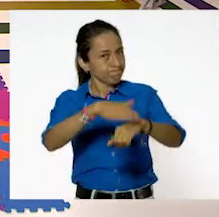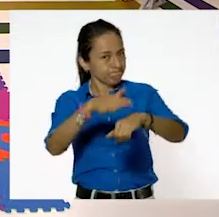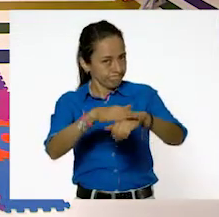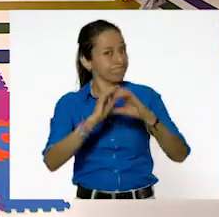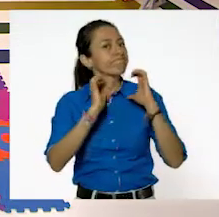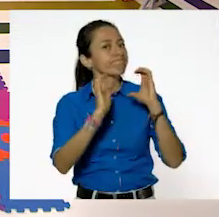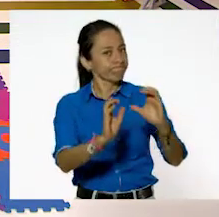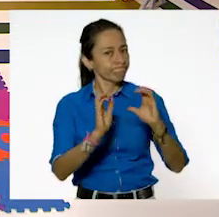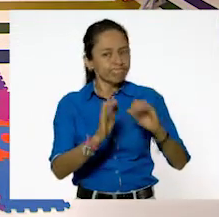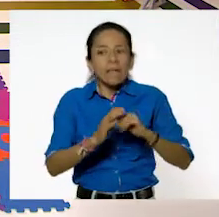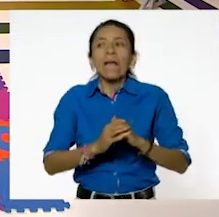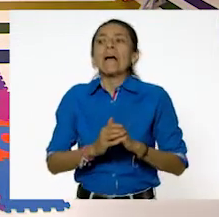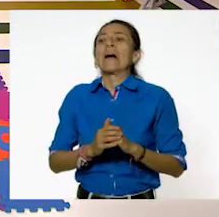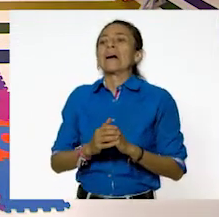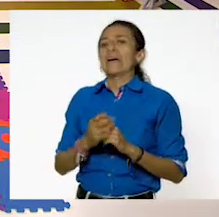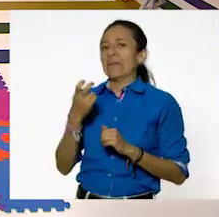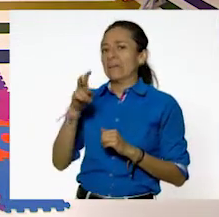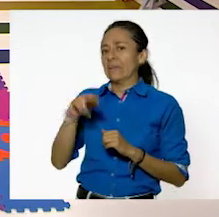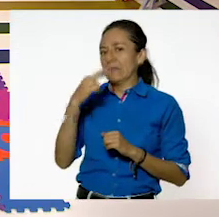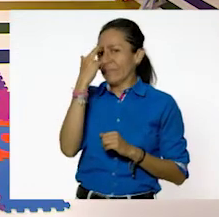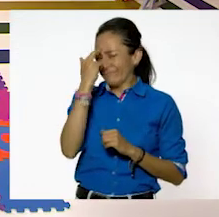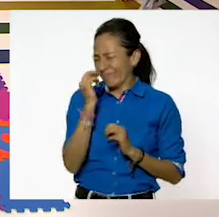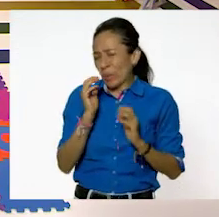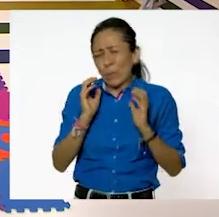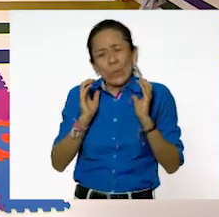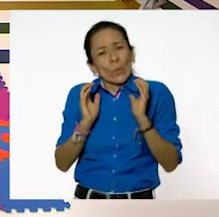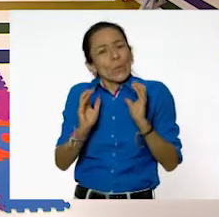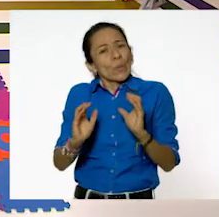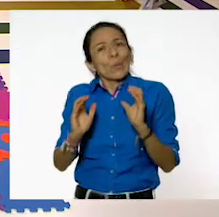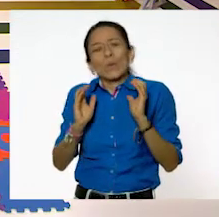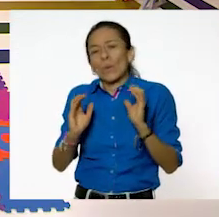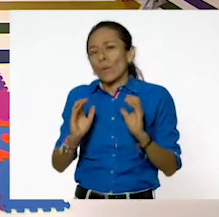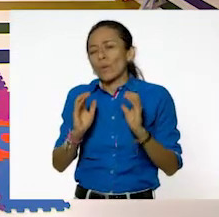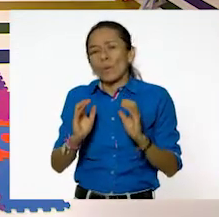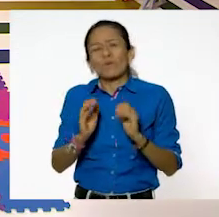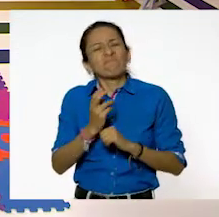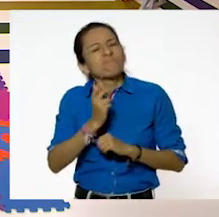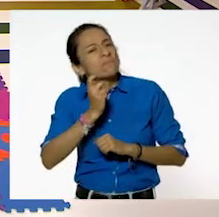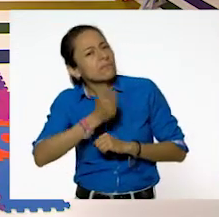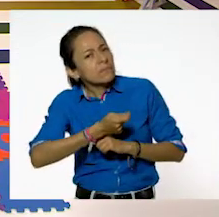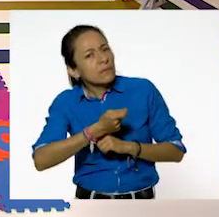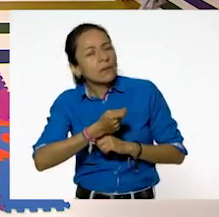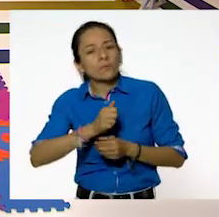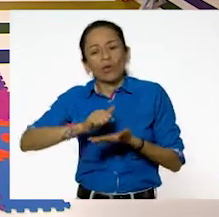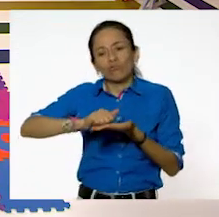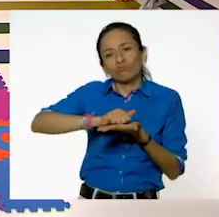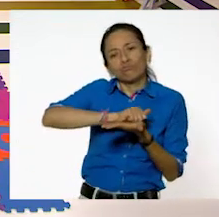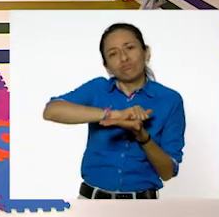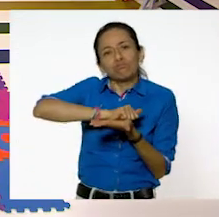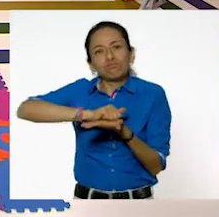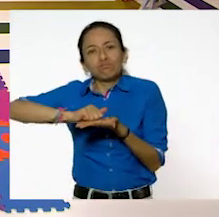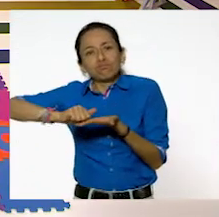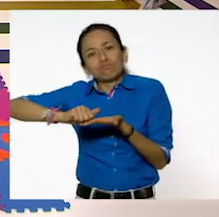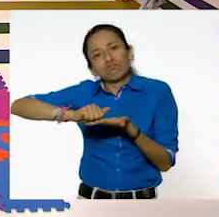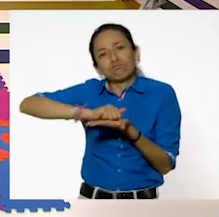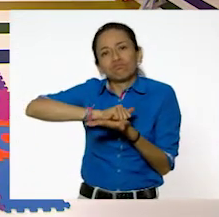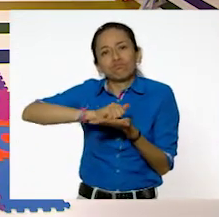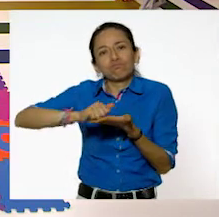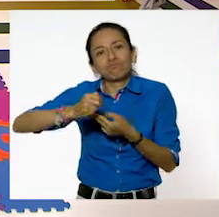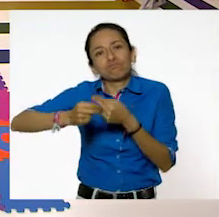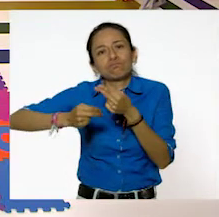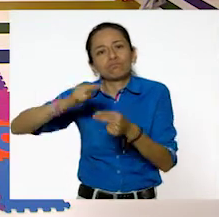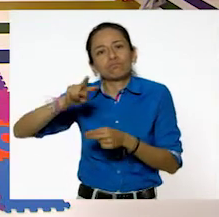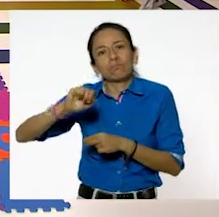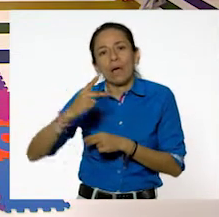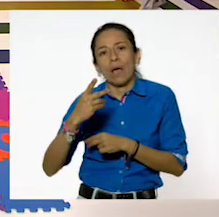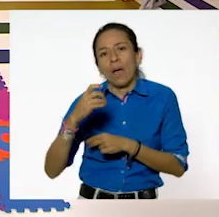¡Ay, sí! Muchísimo cuidado. ¿Qué es lo que tenemos, Pili? Ahí tenemos una plancha de vapor. Y aunque la plancha es